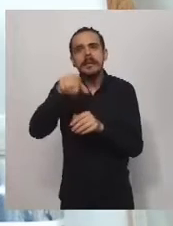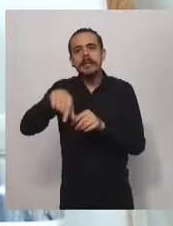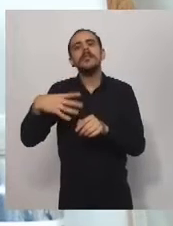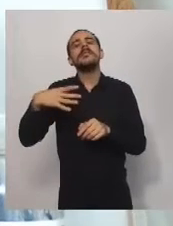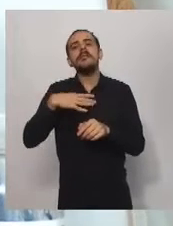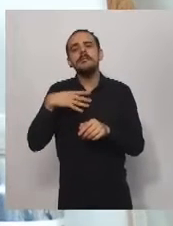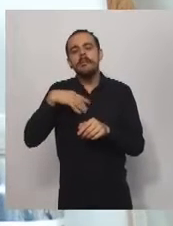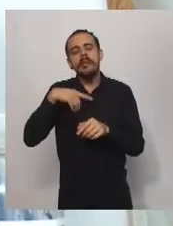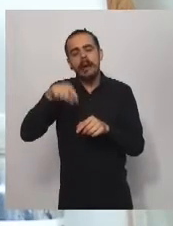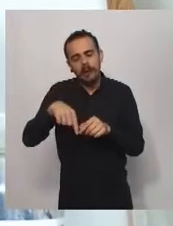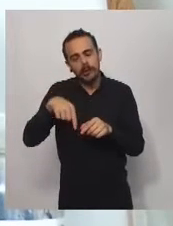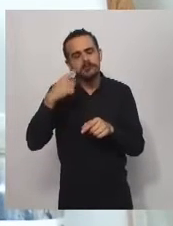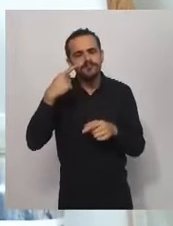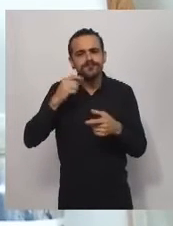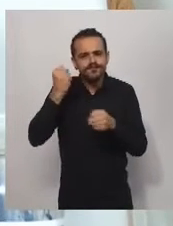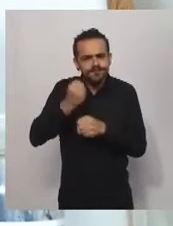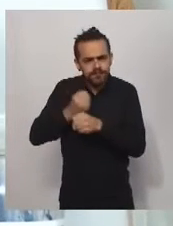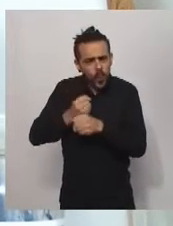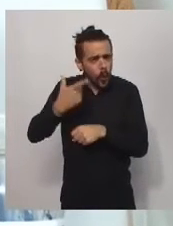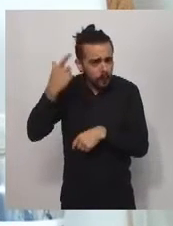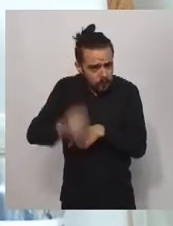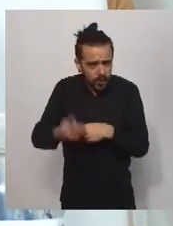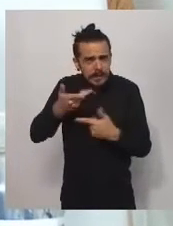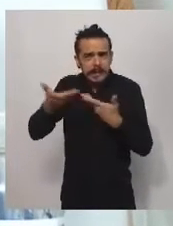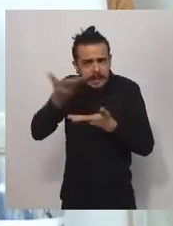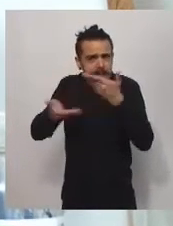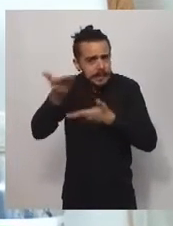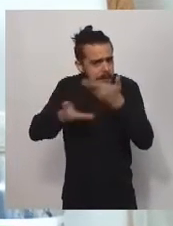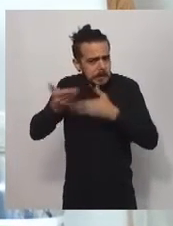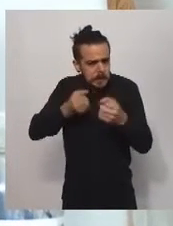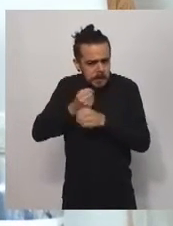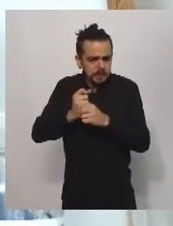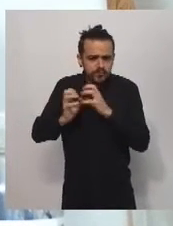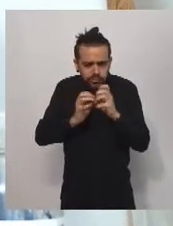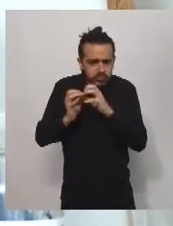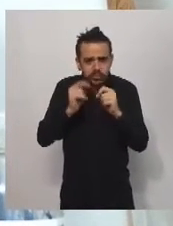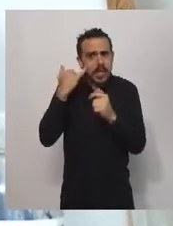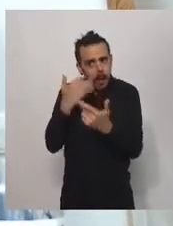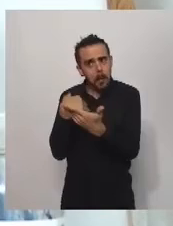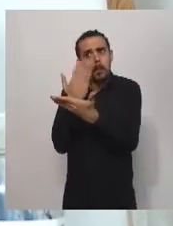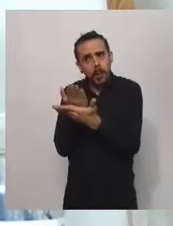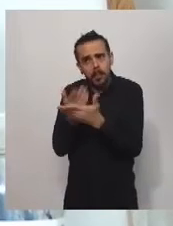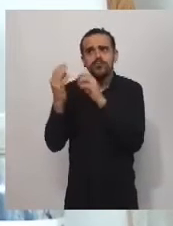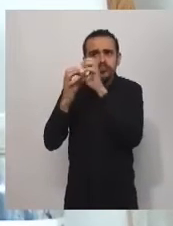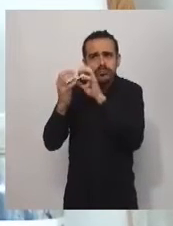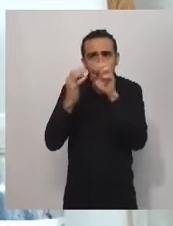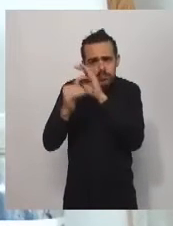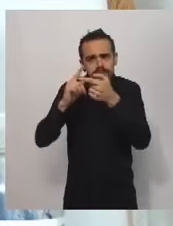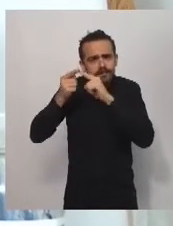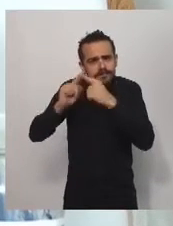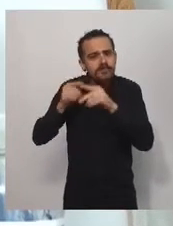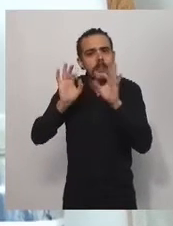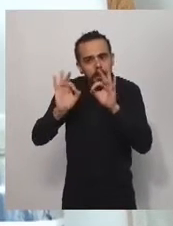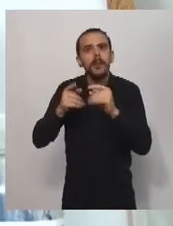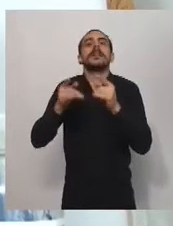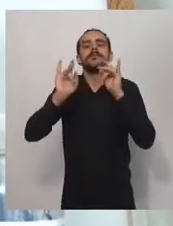muy intensa con nuestros equipos, agradezco también las gestiones de nuestros legisladores